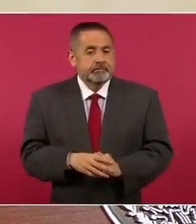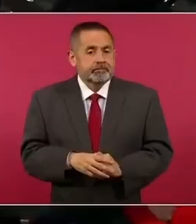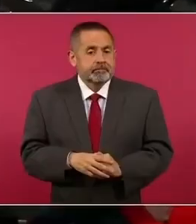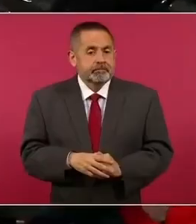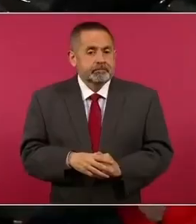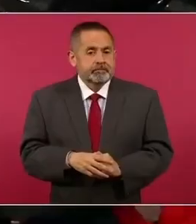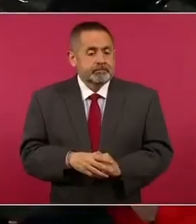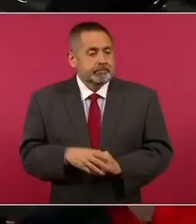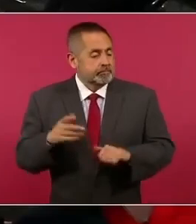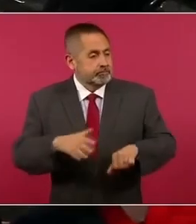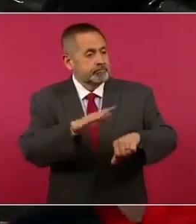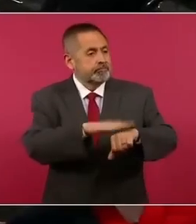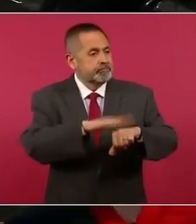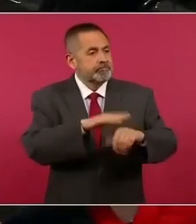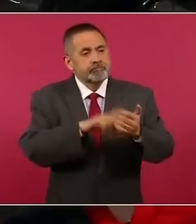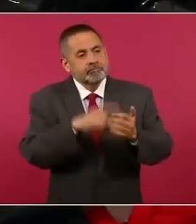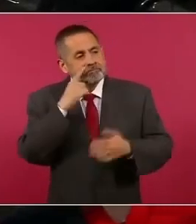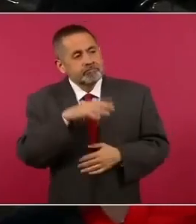Pedregal de Santo Domingo